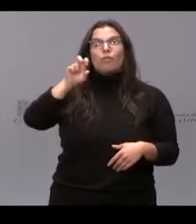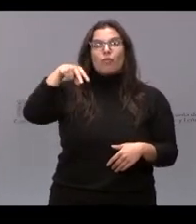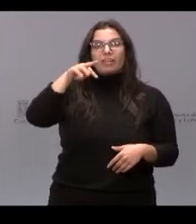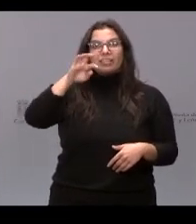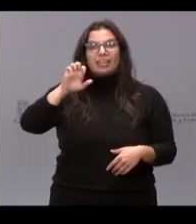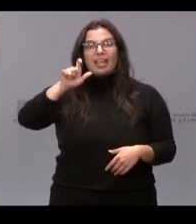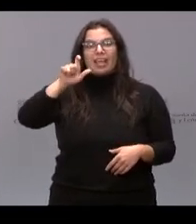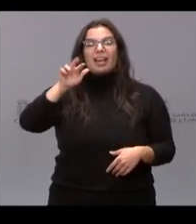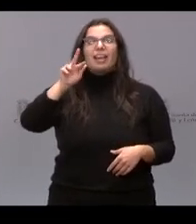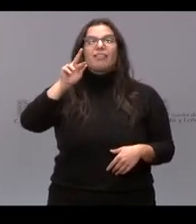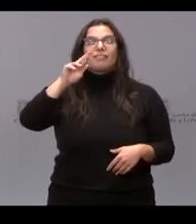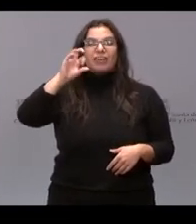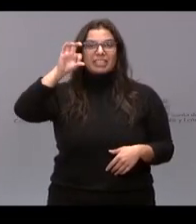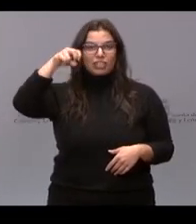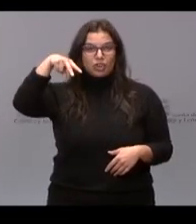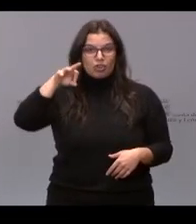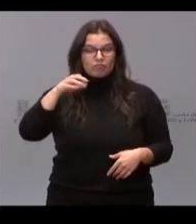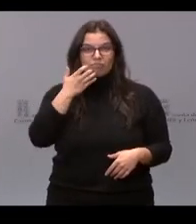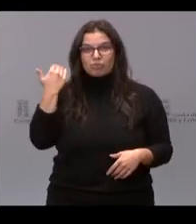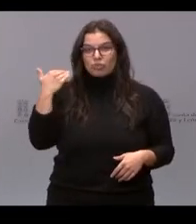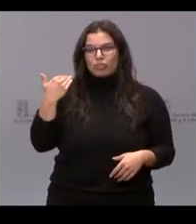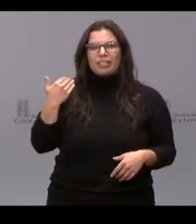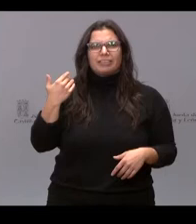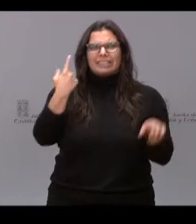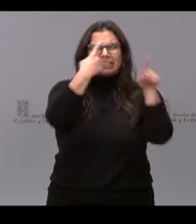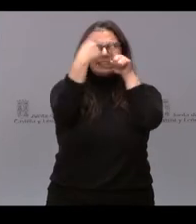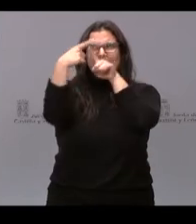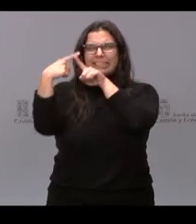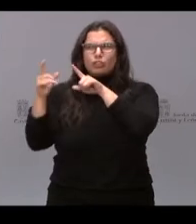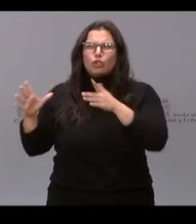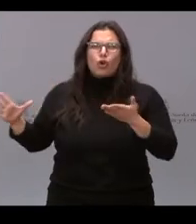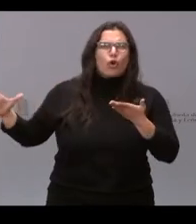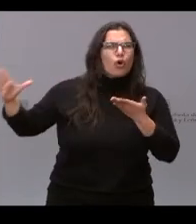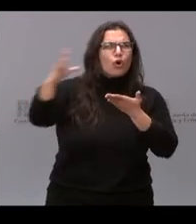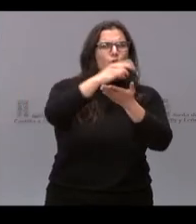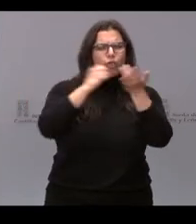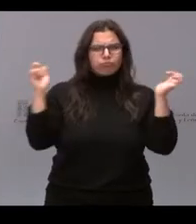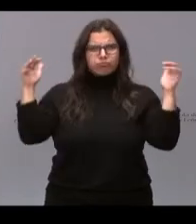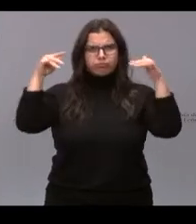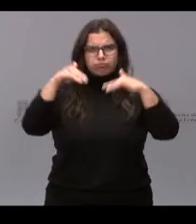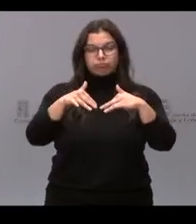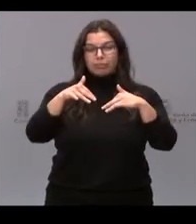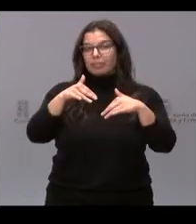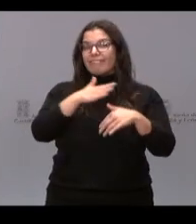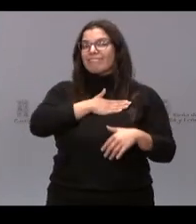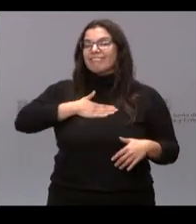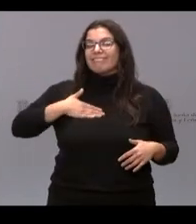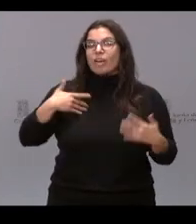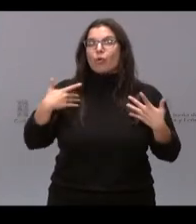Soria. Habéis venido, por tanto, desde todos los rincones con una intención de